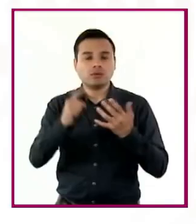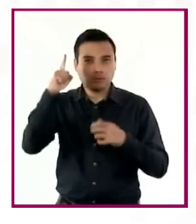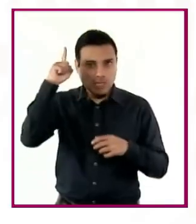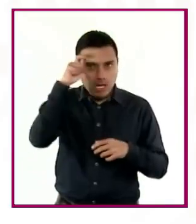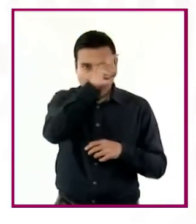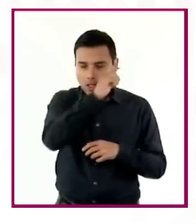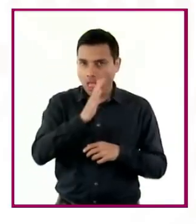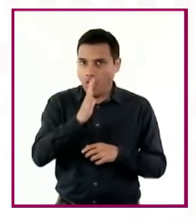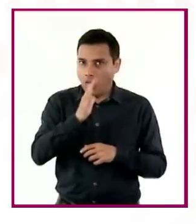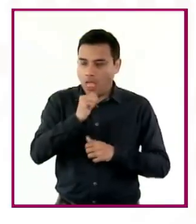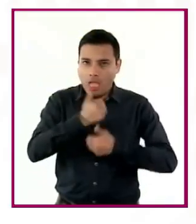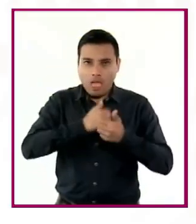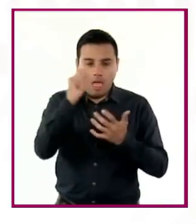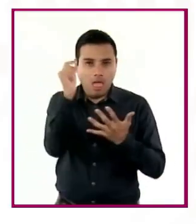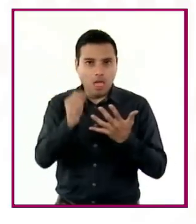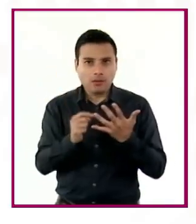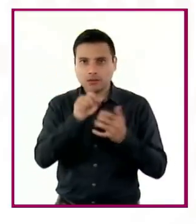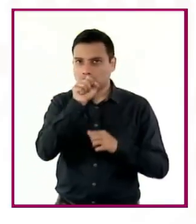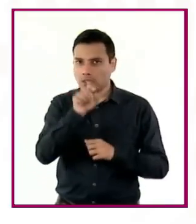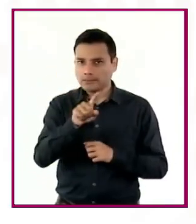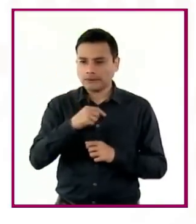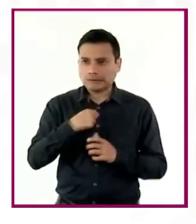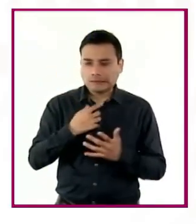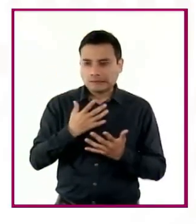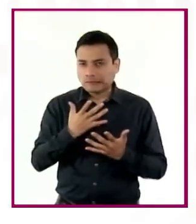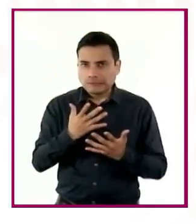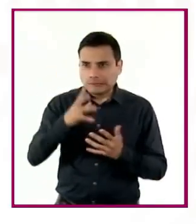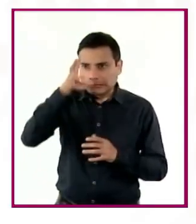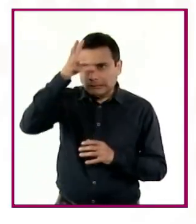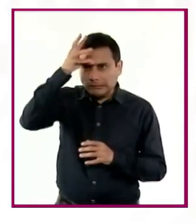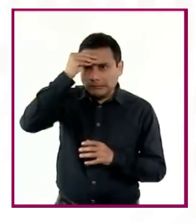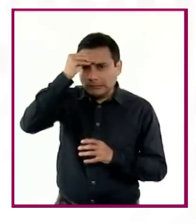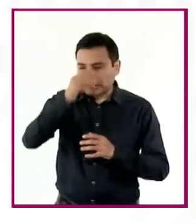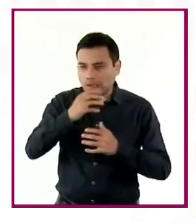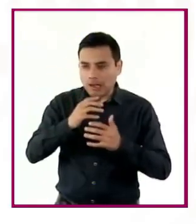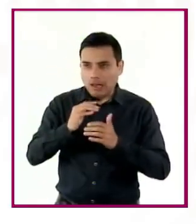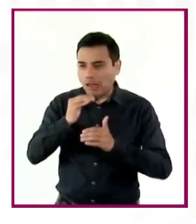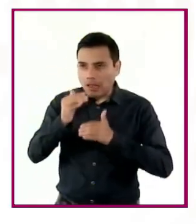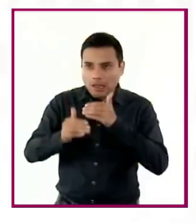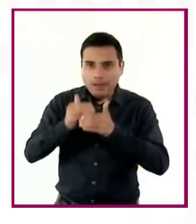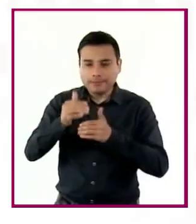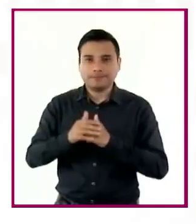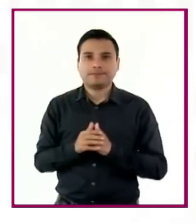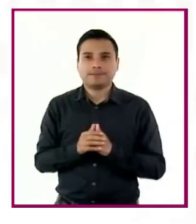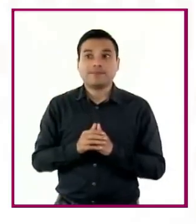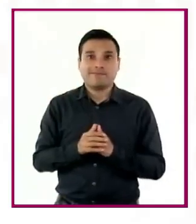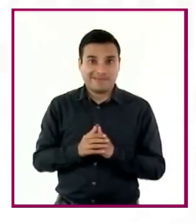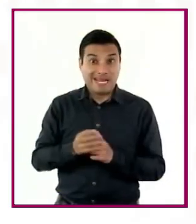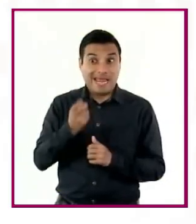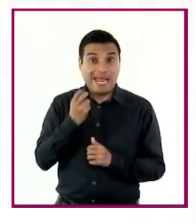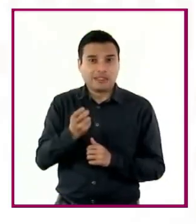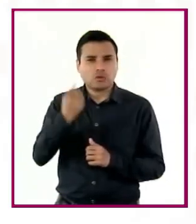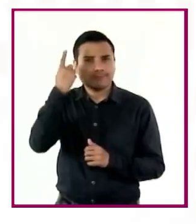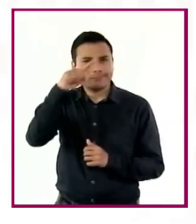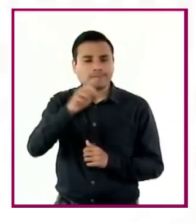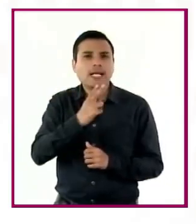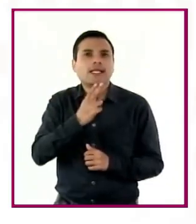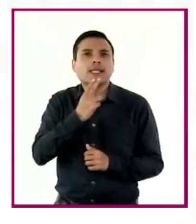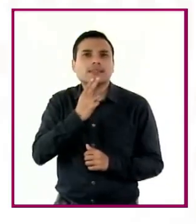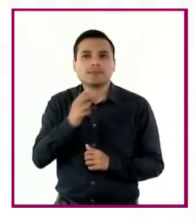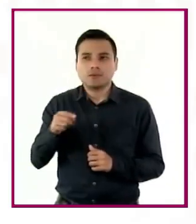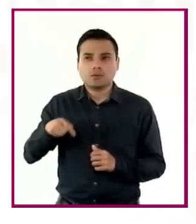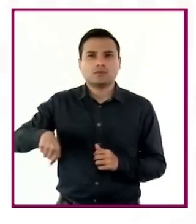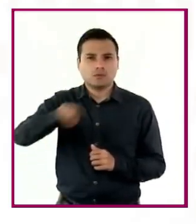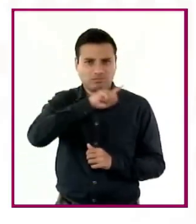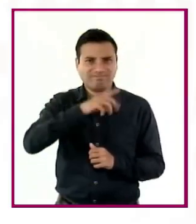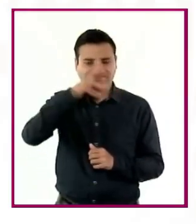están descubriendo en las distintas situaciones donde se desenvuelven. Ello favorecerá el reconocimiento y desarrollo de sus